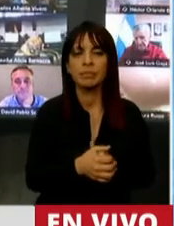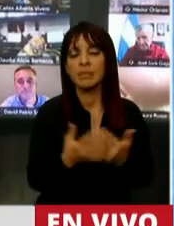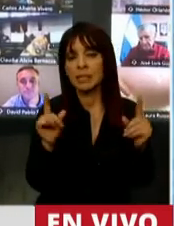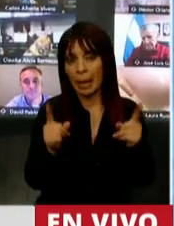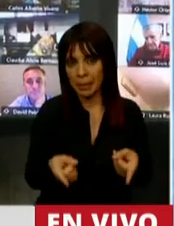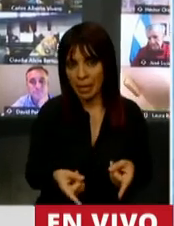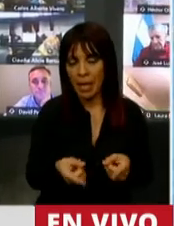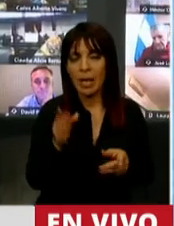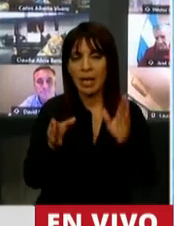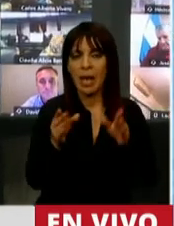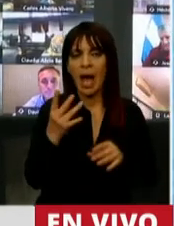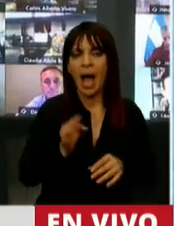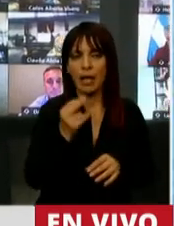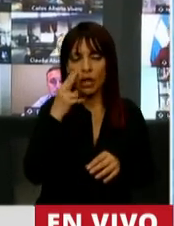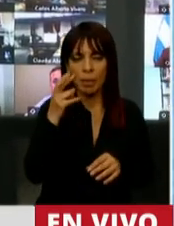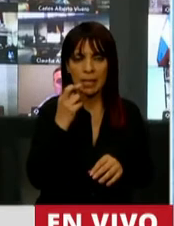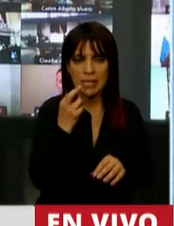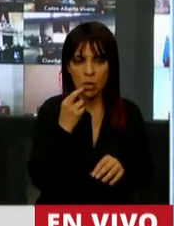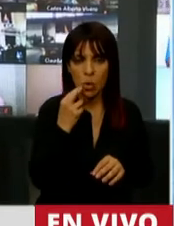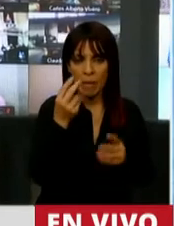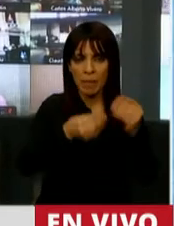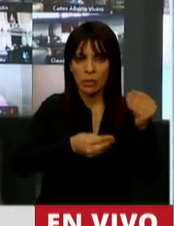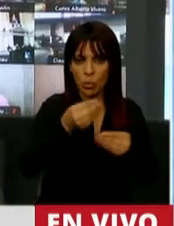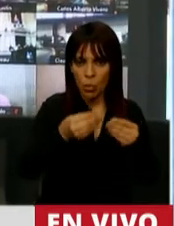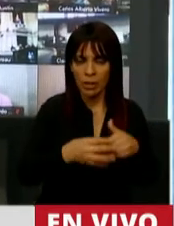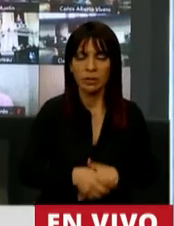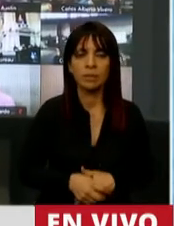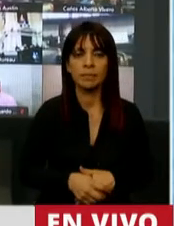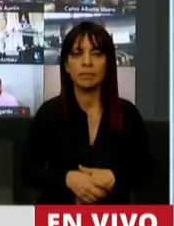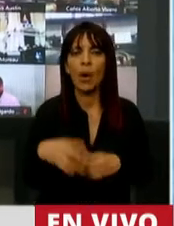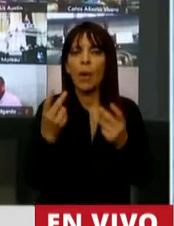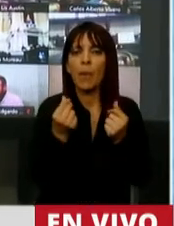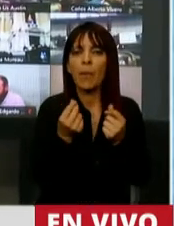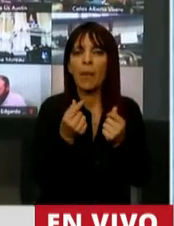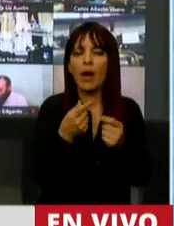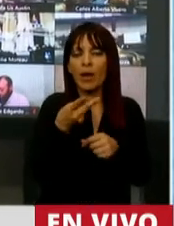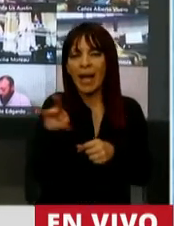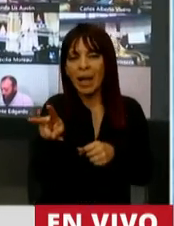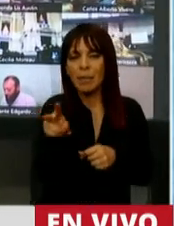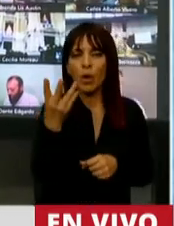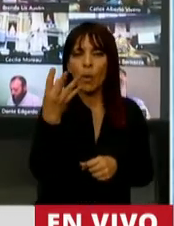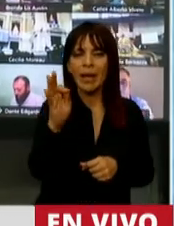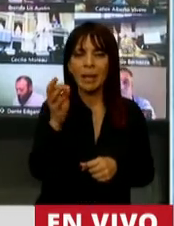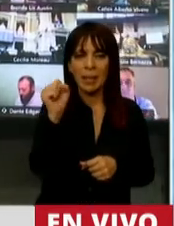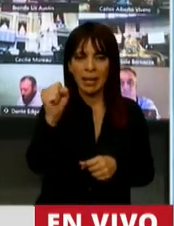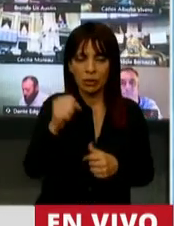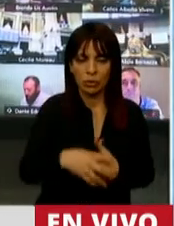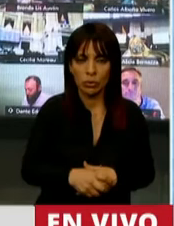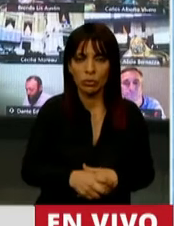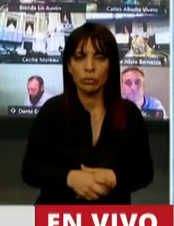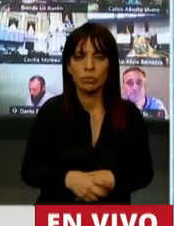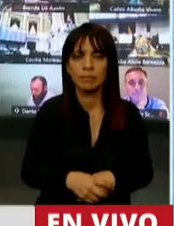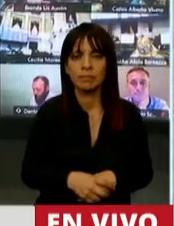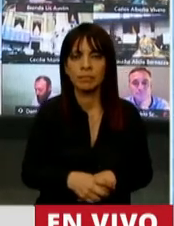también nos pasó en el 2019 con el presupuesto. Se estableció un valor de tipo de cambio de 40 pesos, una inflación del 23%,